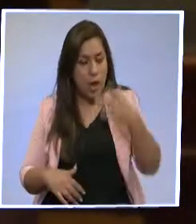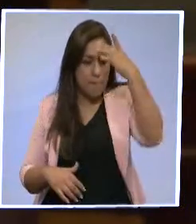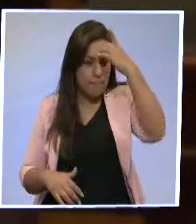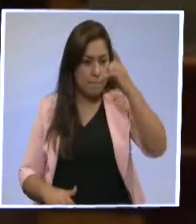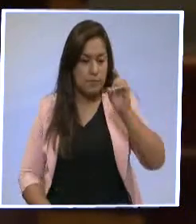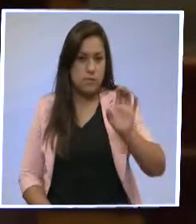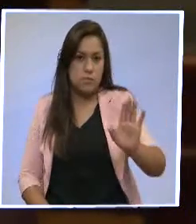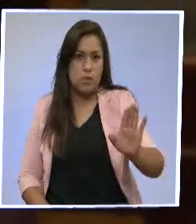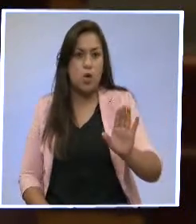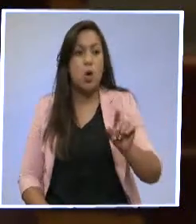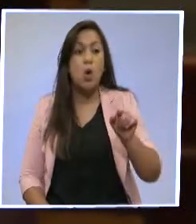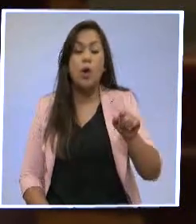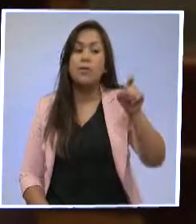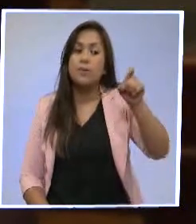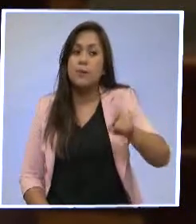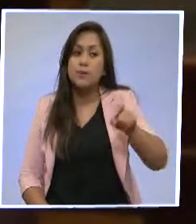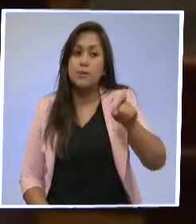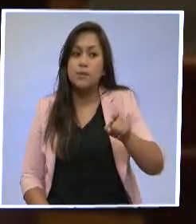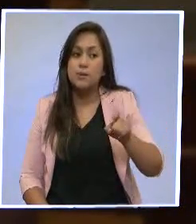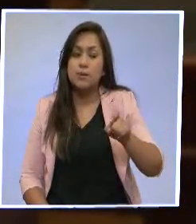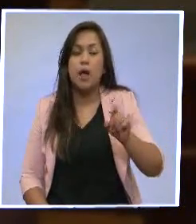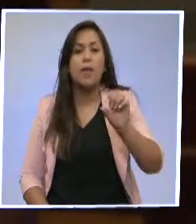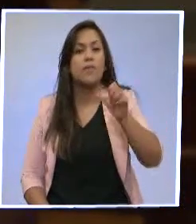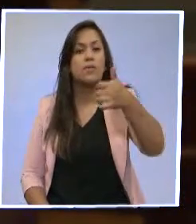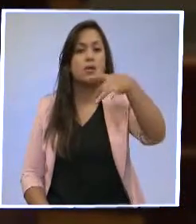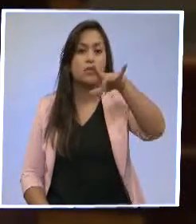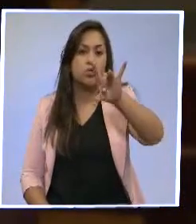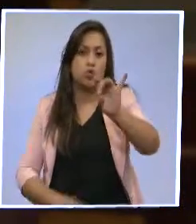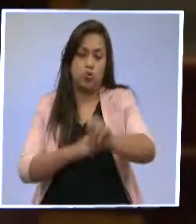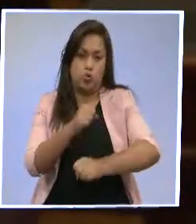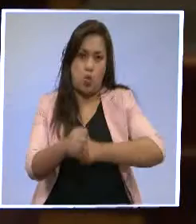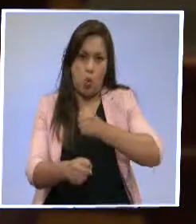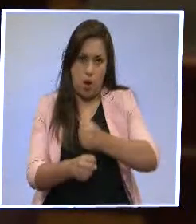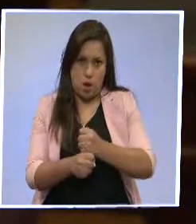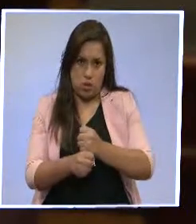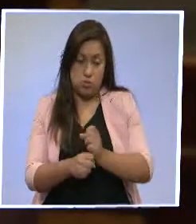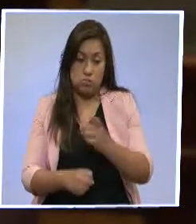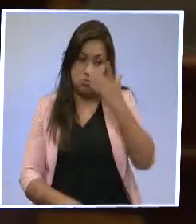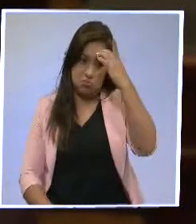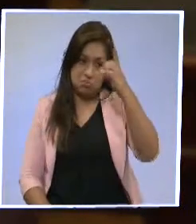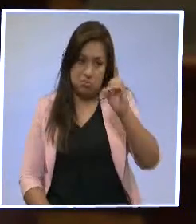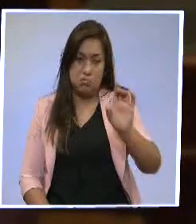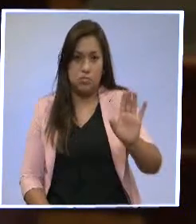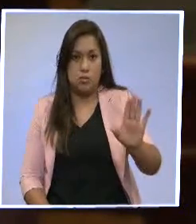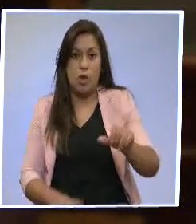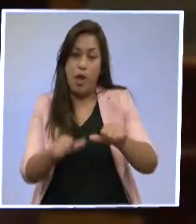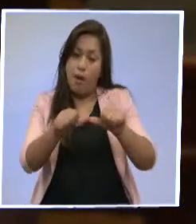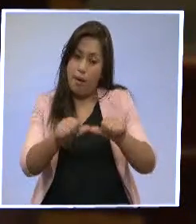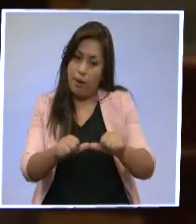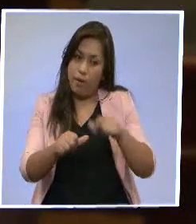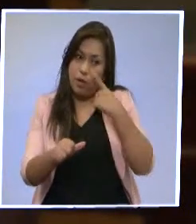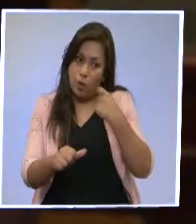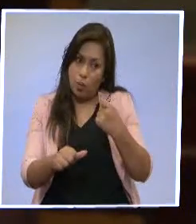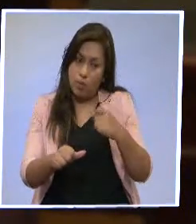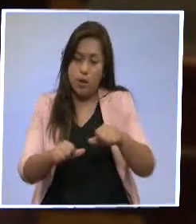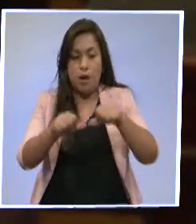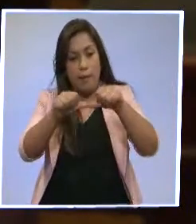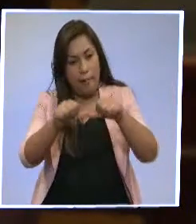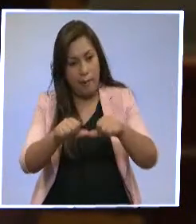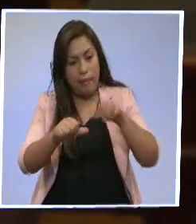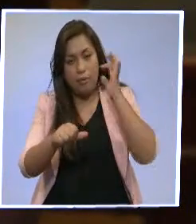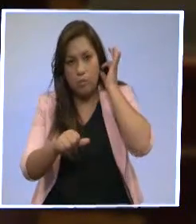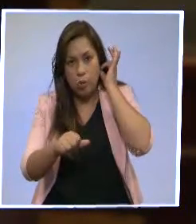si es que lo deja como sexo o lo cambia como género. Pero claro, no vamos a romper, Fabricio, sería